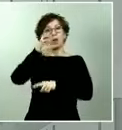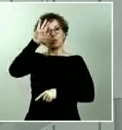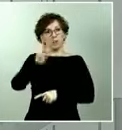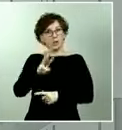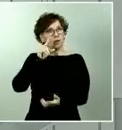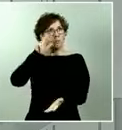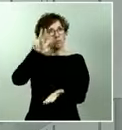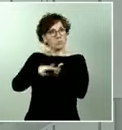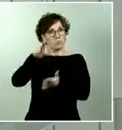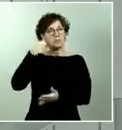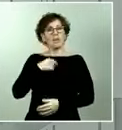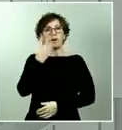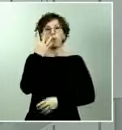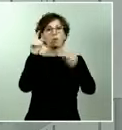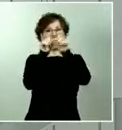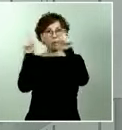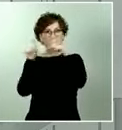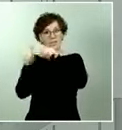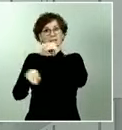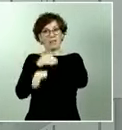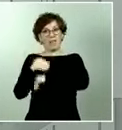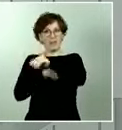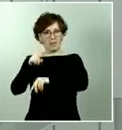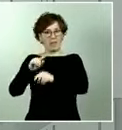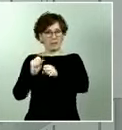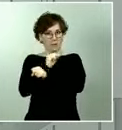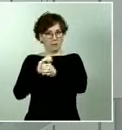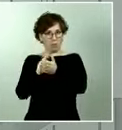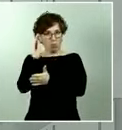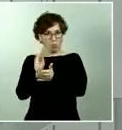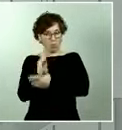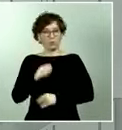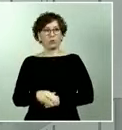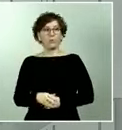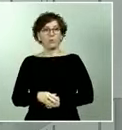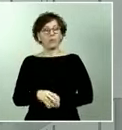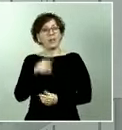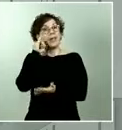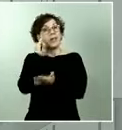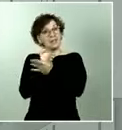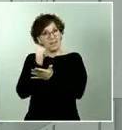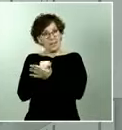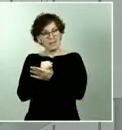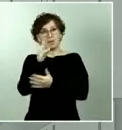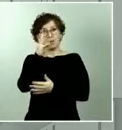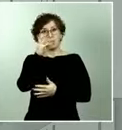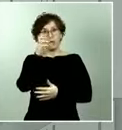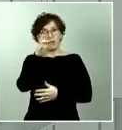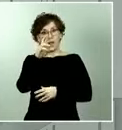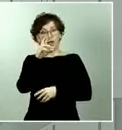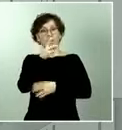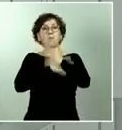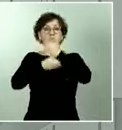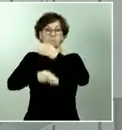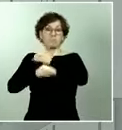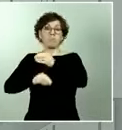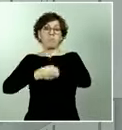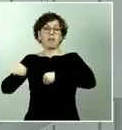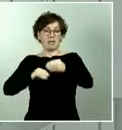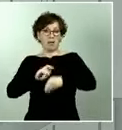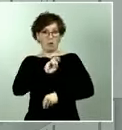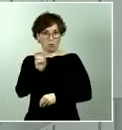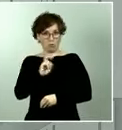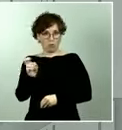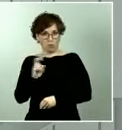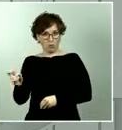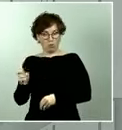producen este tipo de productos test de PCR que tienen que ser complementados con otro tipo de material que es necesario para la recepción de ustedes por tanto ya en los